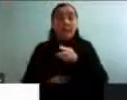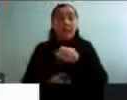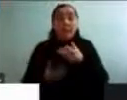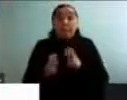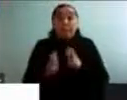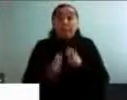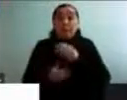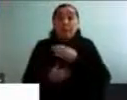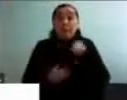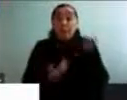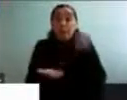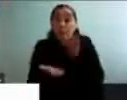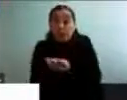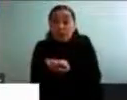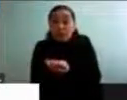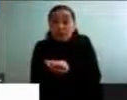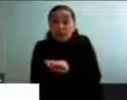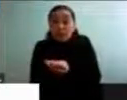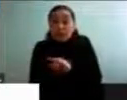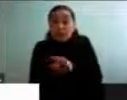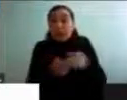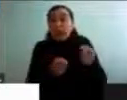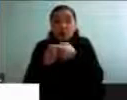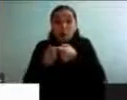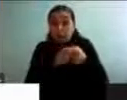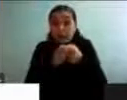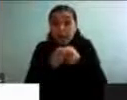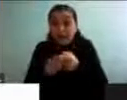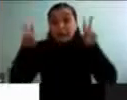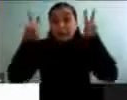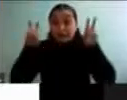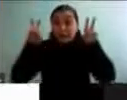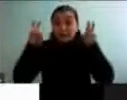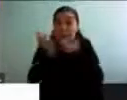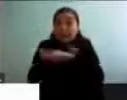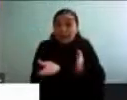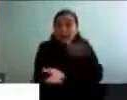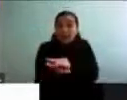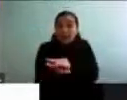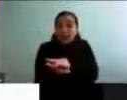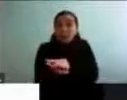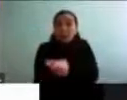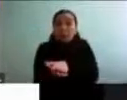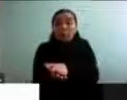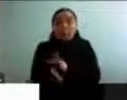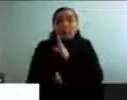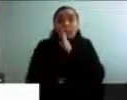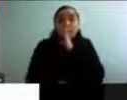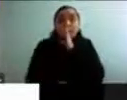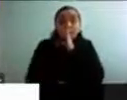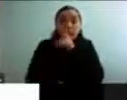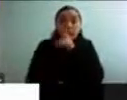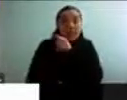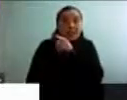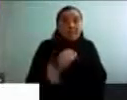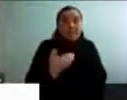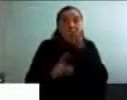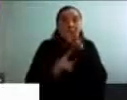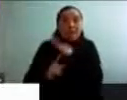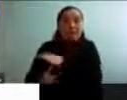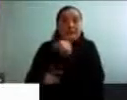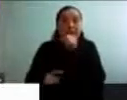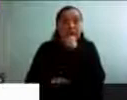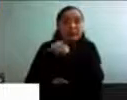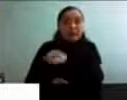En las sociedades en donde la muerte es tabú, se dice que habría más discriminación por edad.